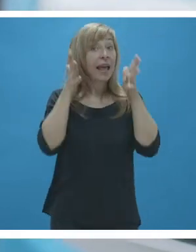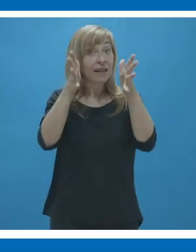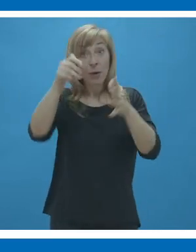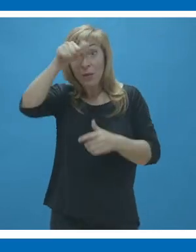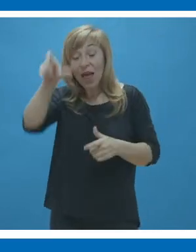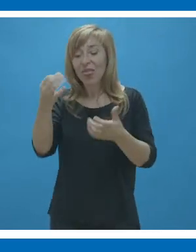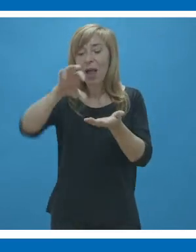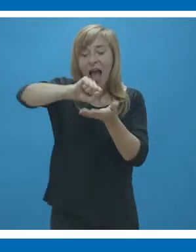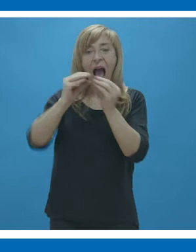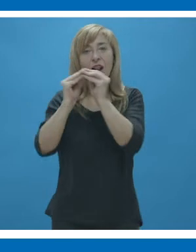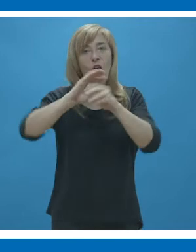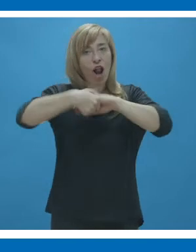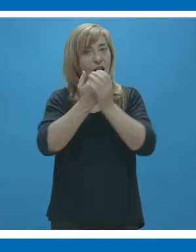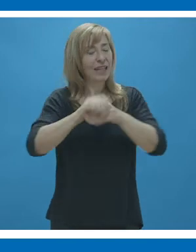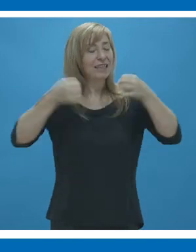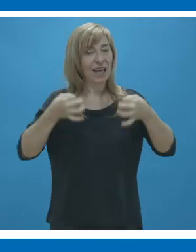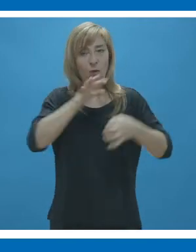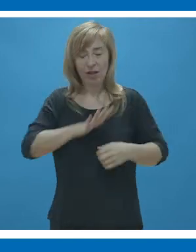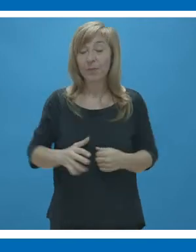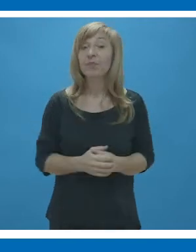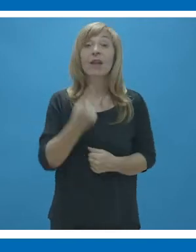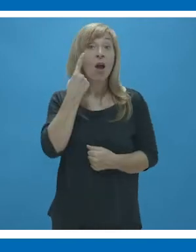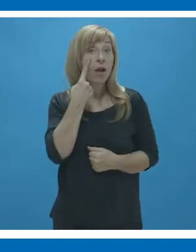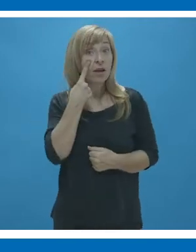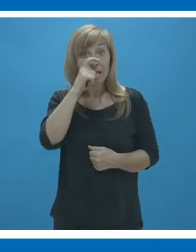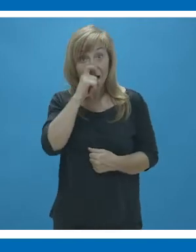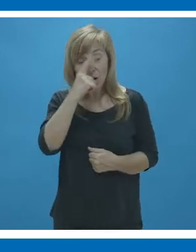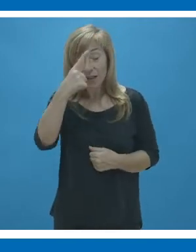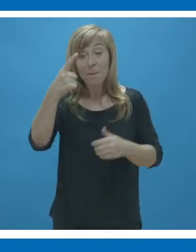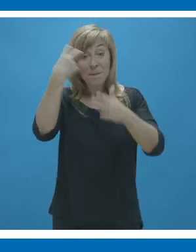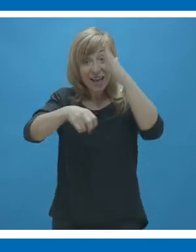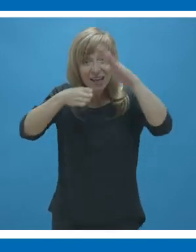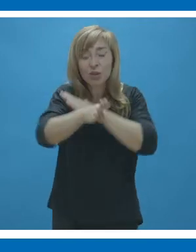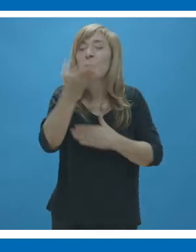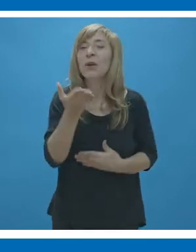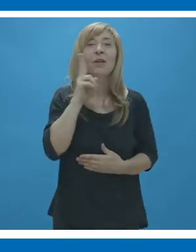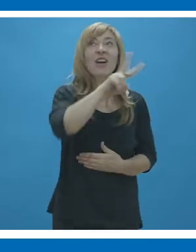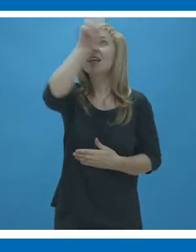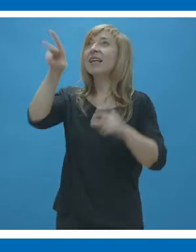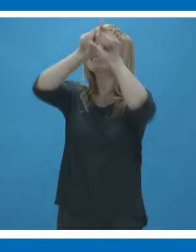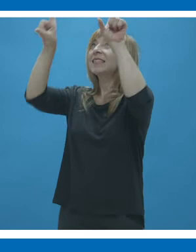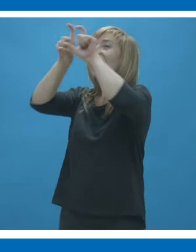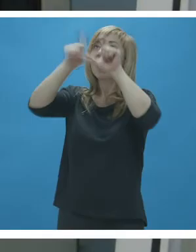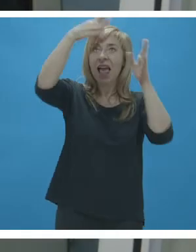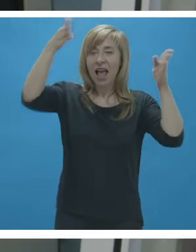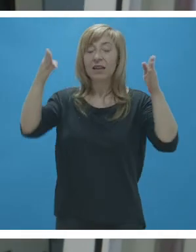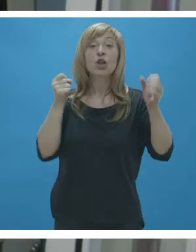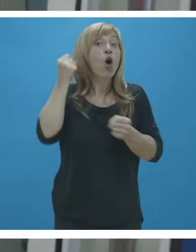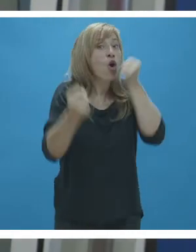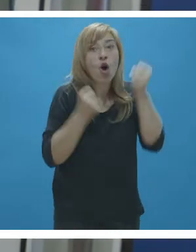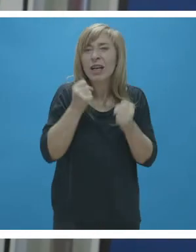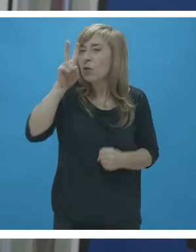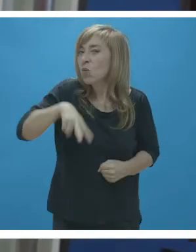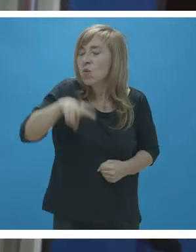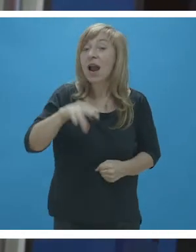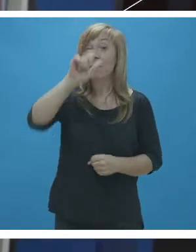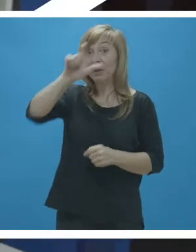manos. Y recuerda, para viajar en metro es importante ir siempre pendiente de las señales, no correr y hacer caso a